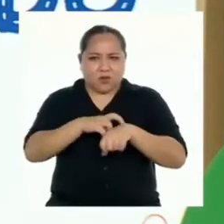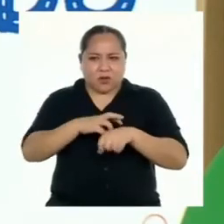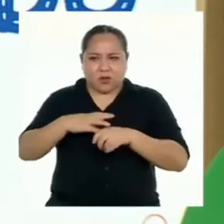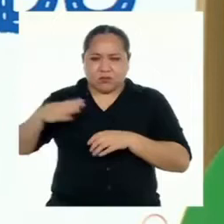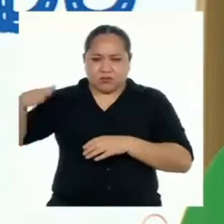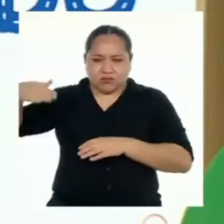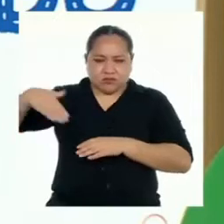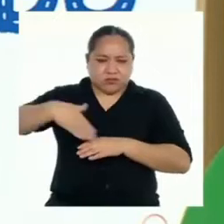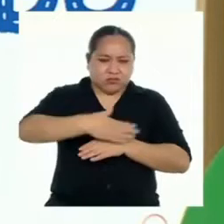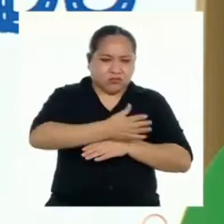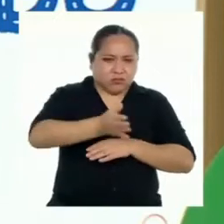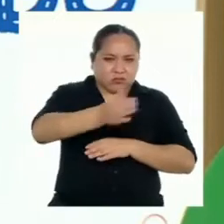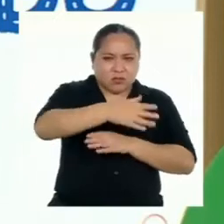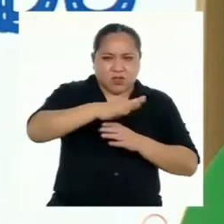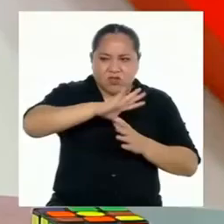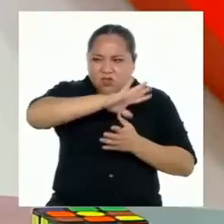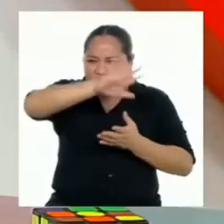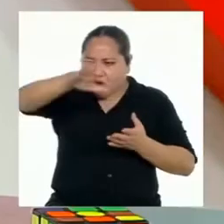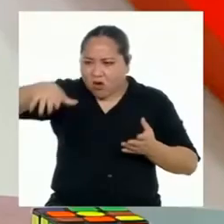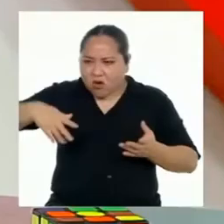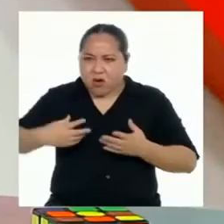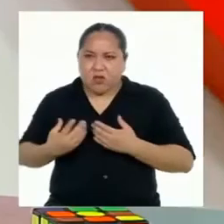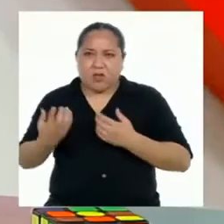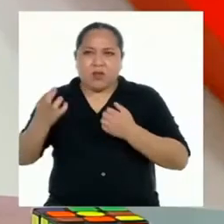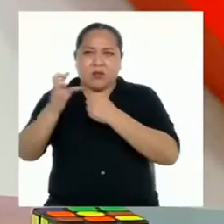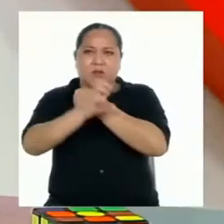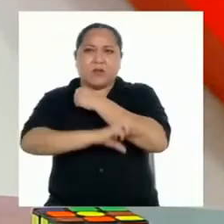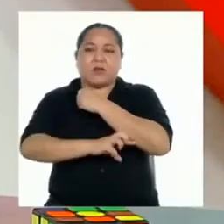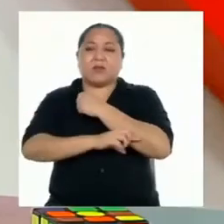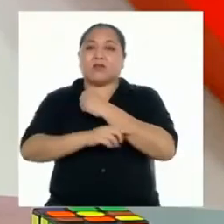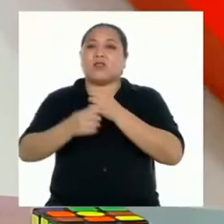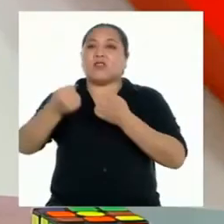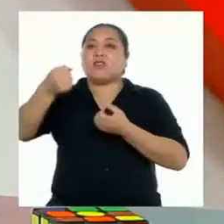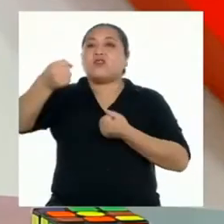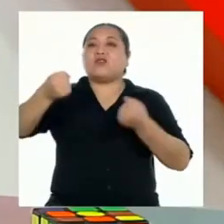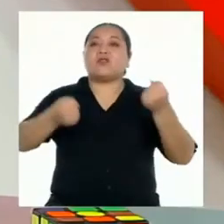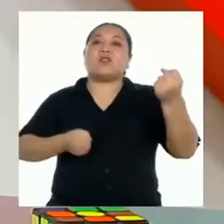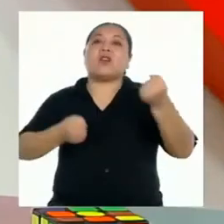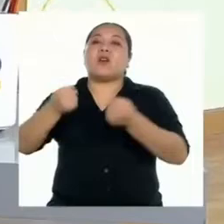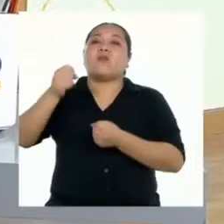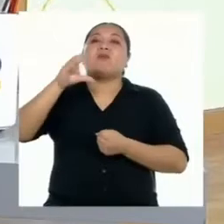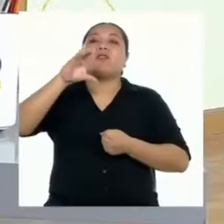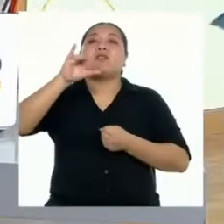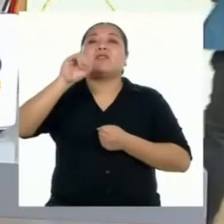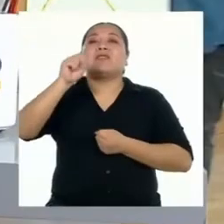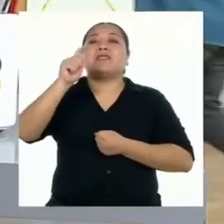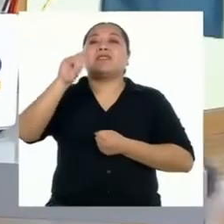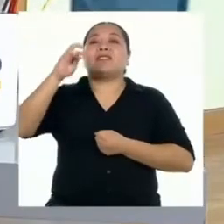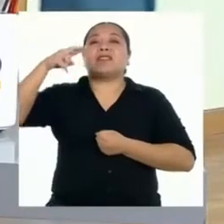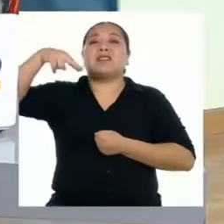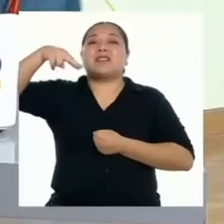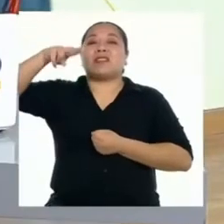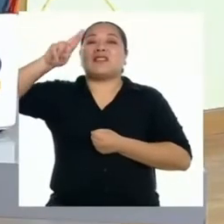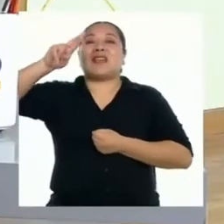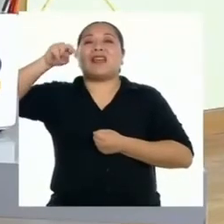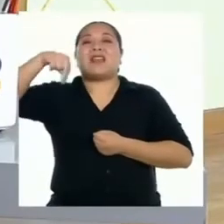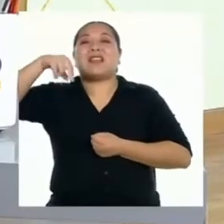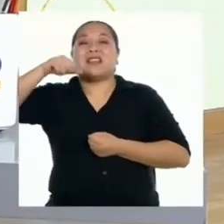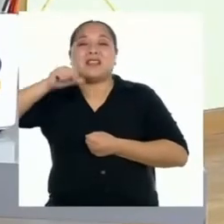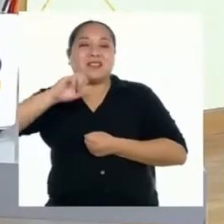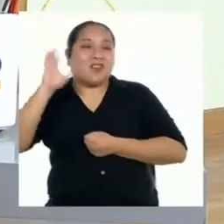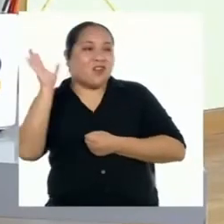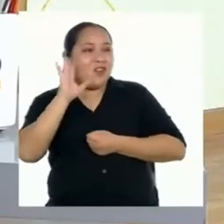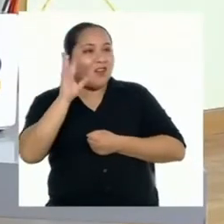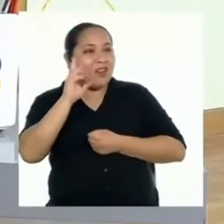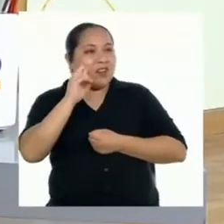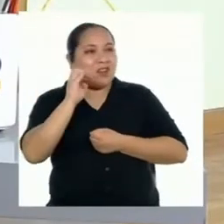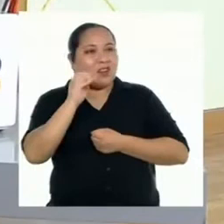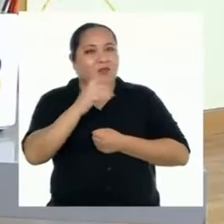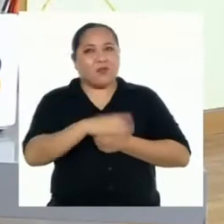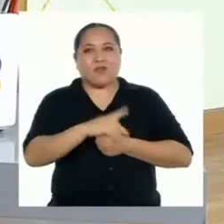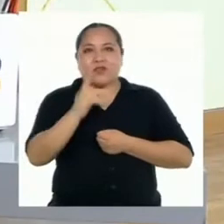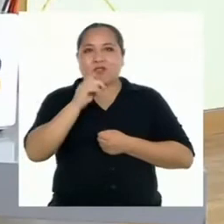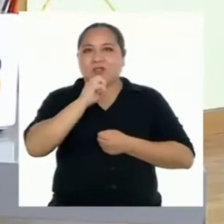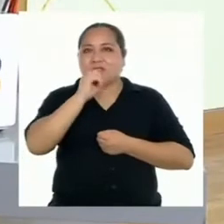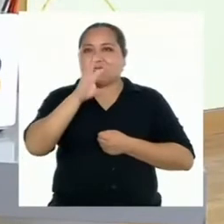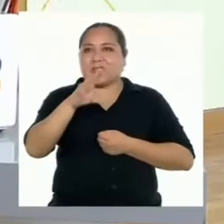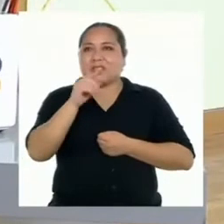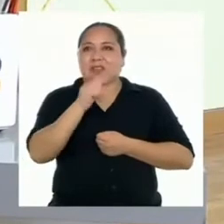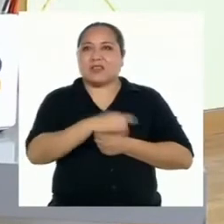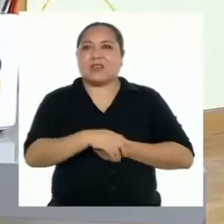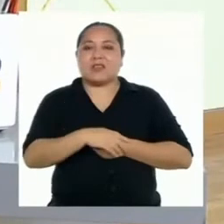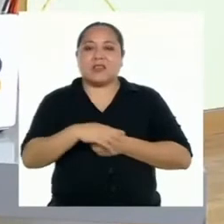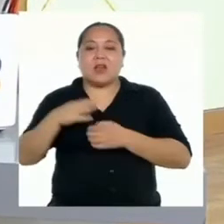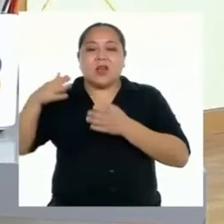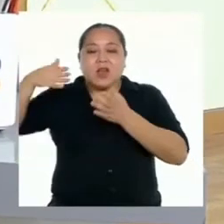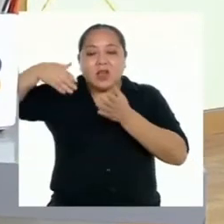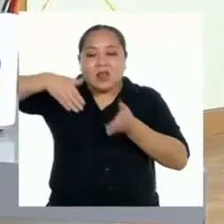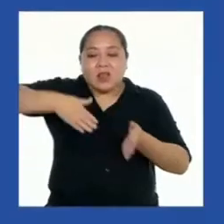y ancho de nuestro territorio? Los camiones cisternas. Hola, Rebo. No me refería a eso, sino a las